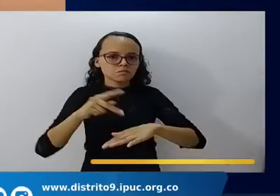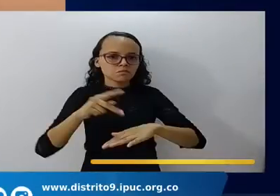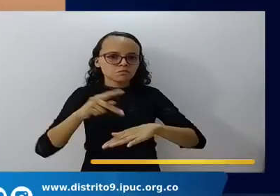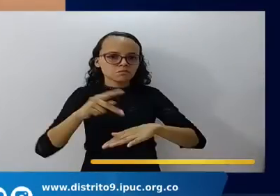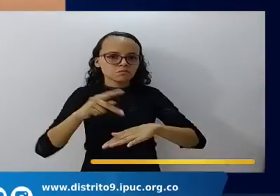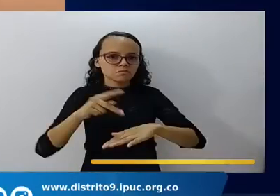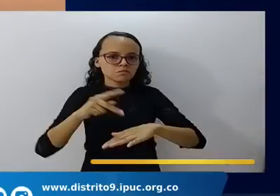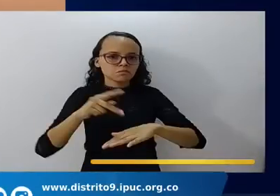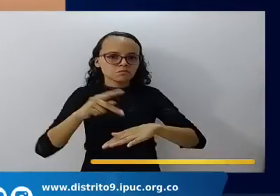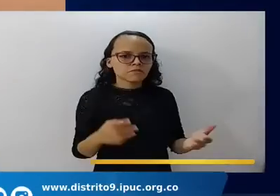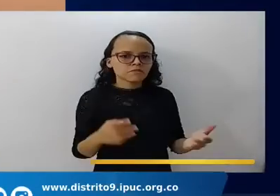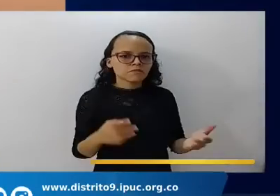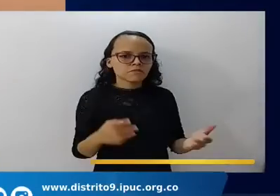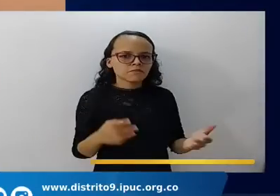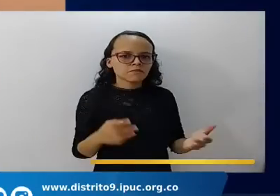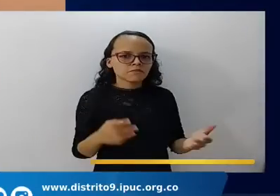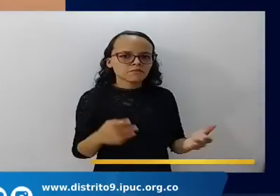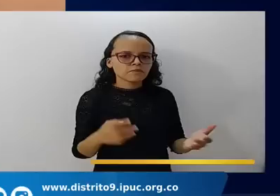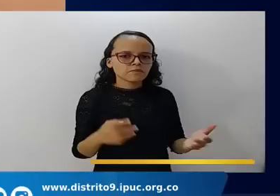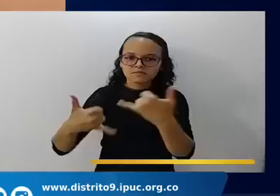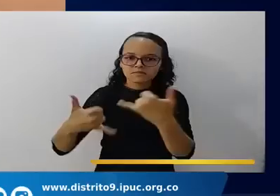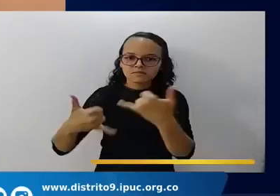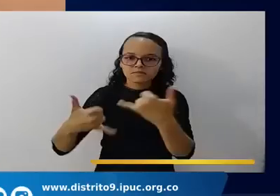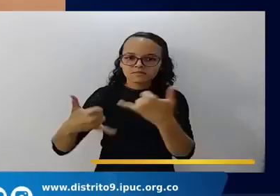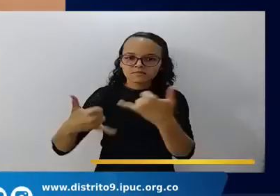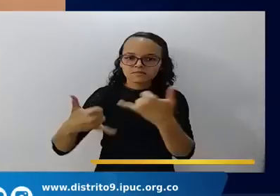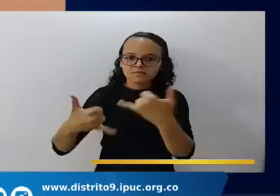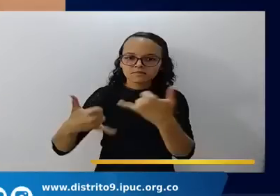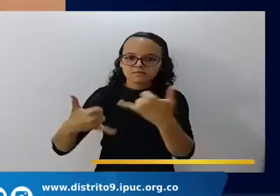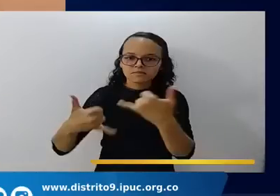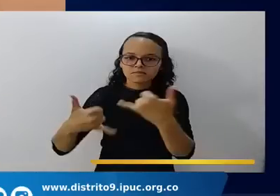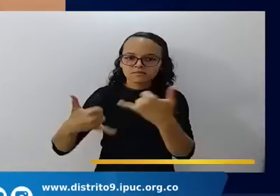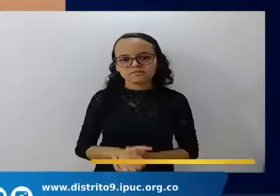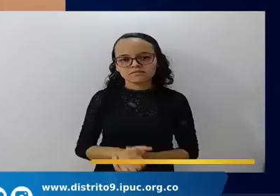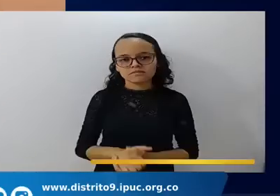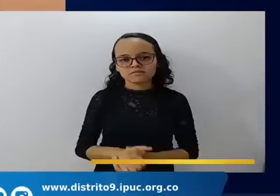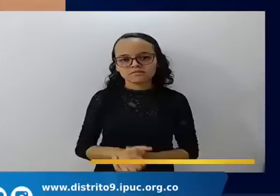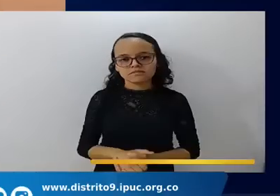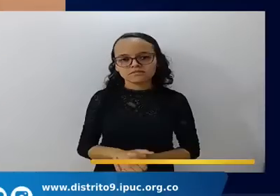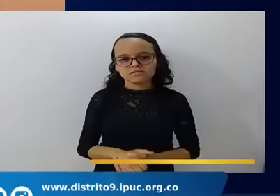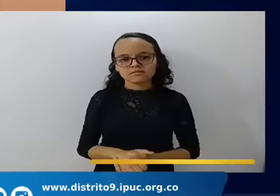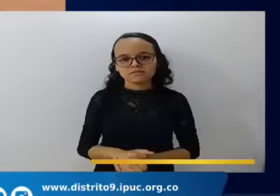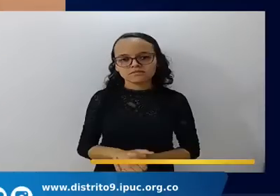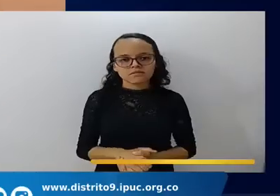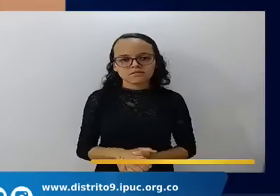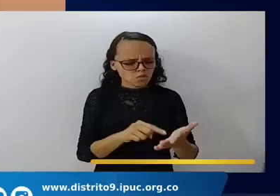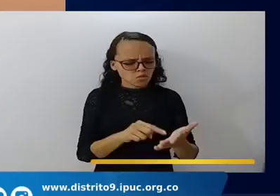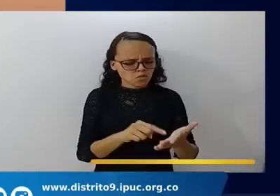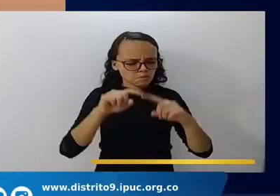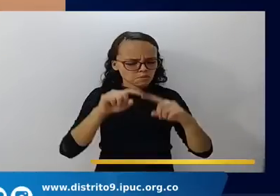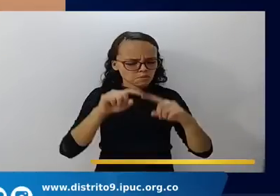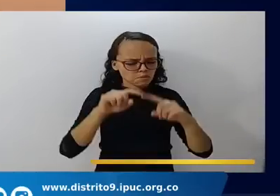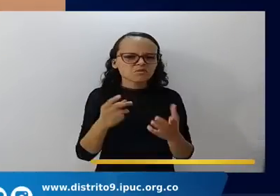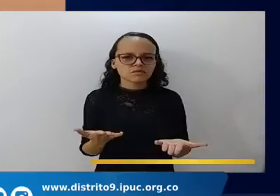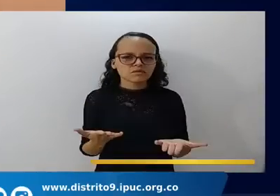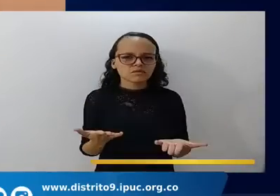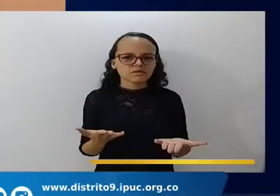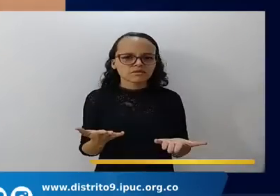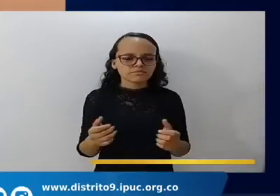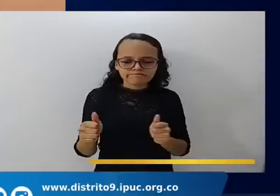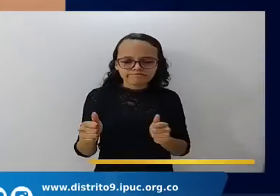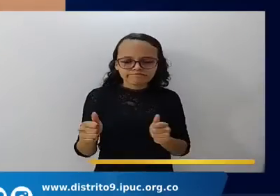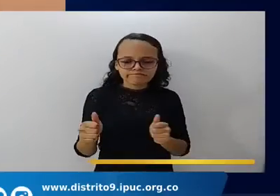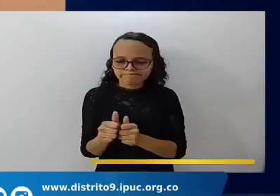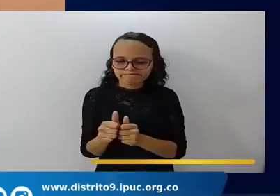permanecer y terminar fieles? Y esa pregunta me acompañó. Podía ser muy